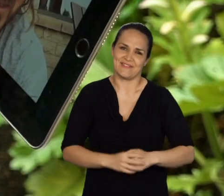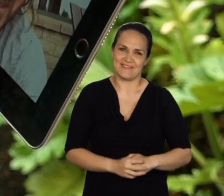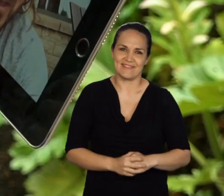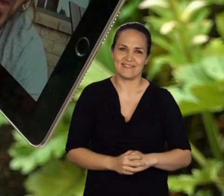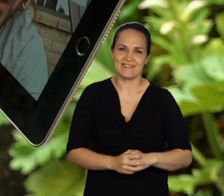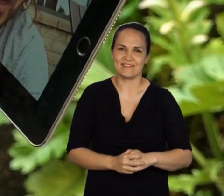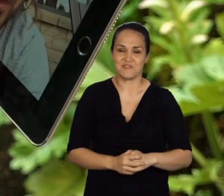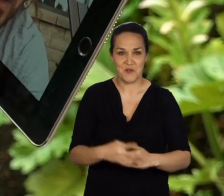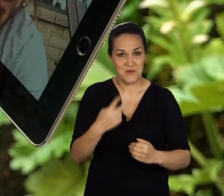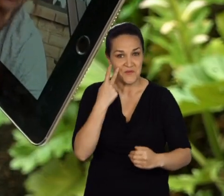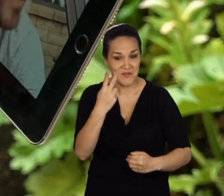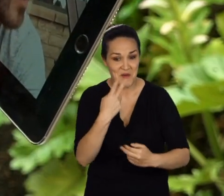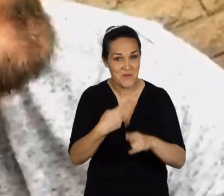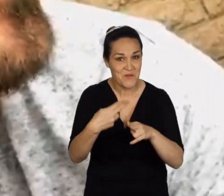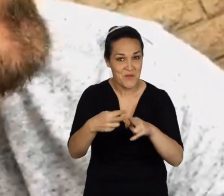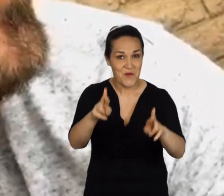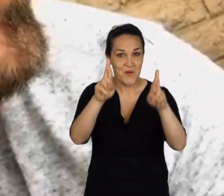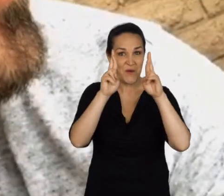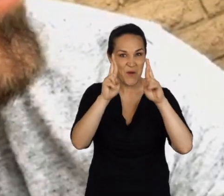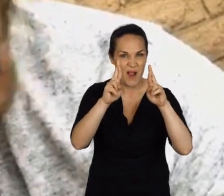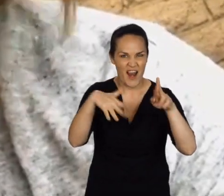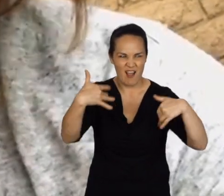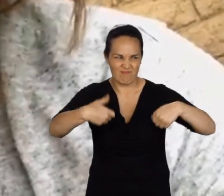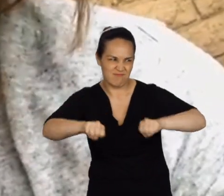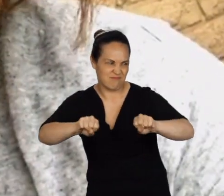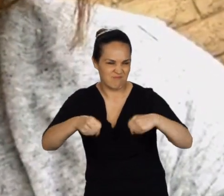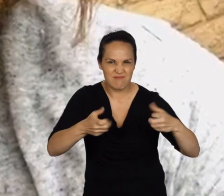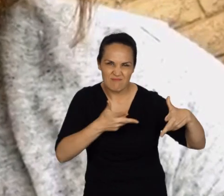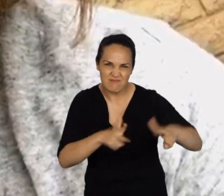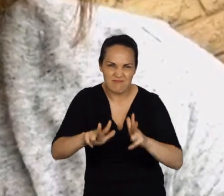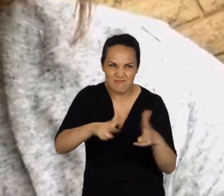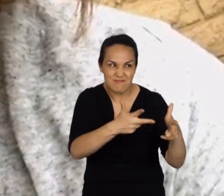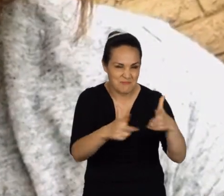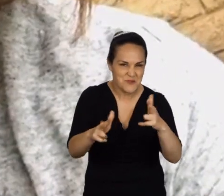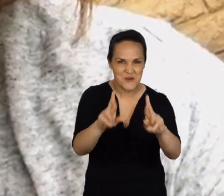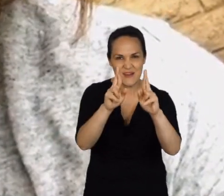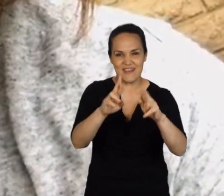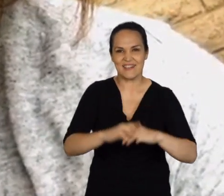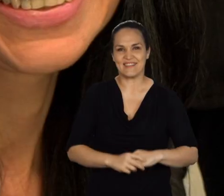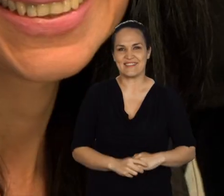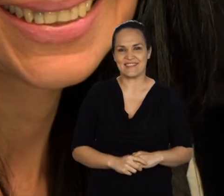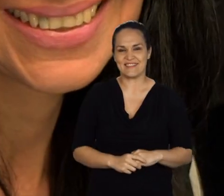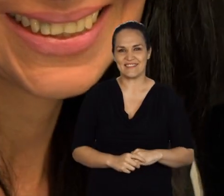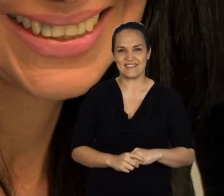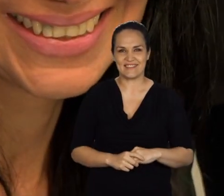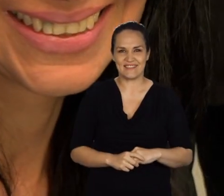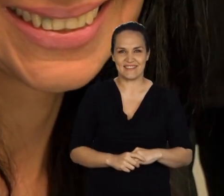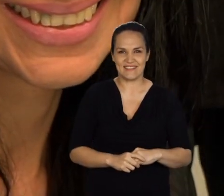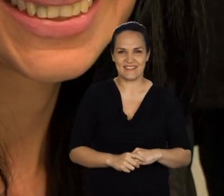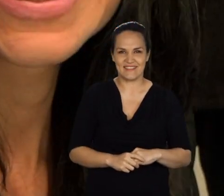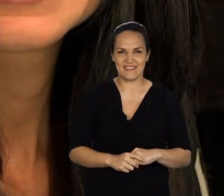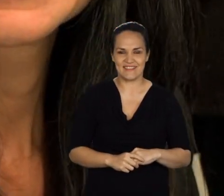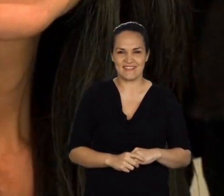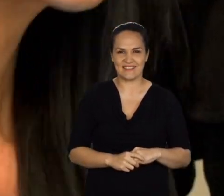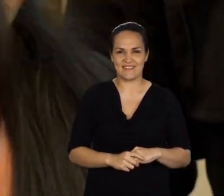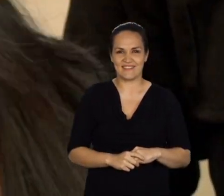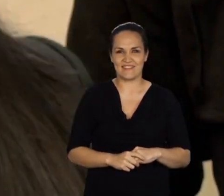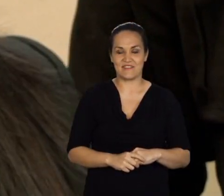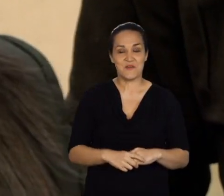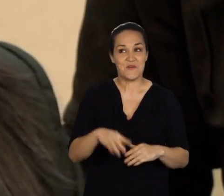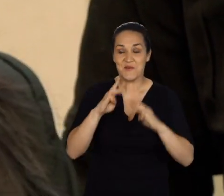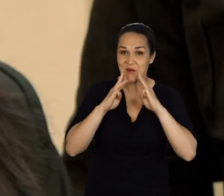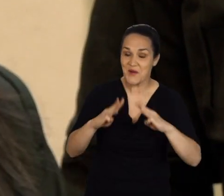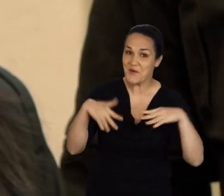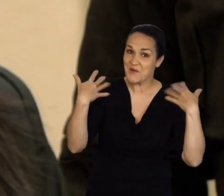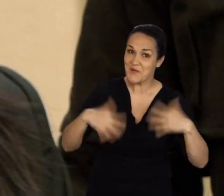papá. Vale. Ojalá nos podamos ver en las pistas. Un día estos. Excelente. ¿Qué tal la